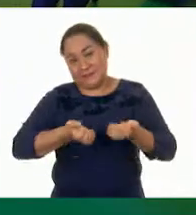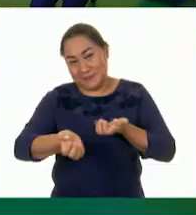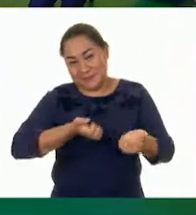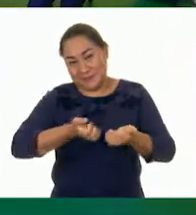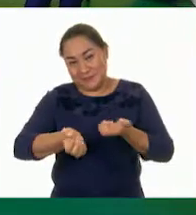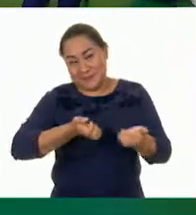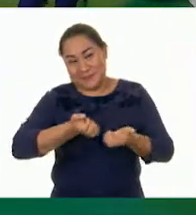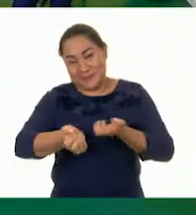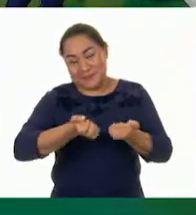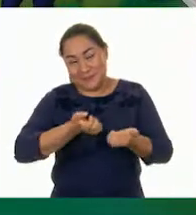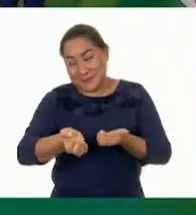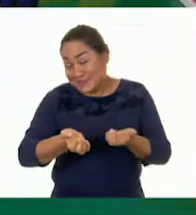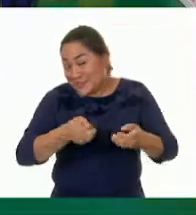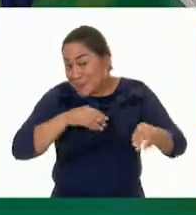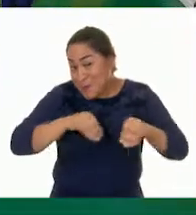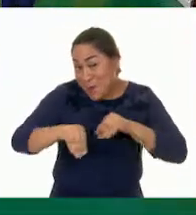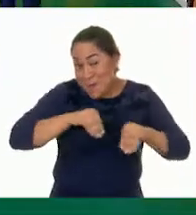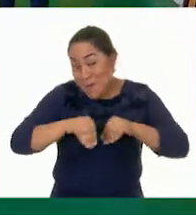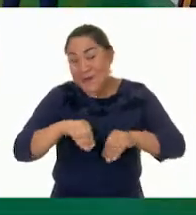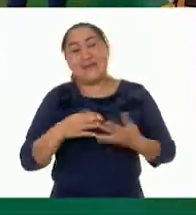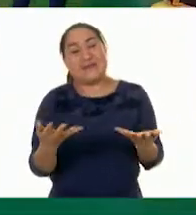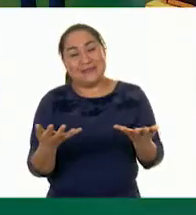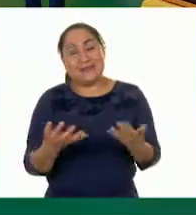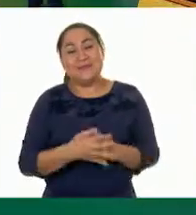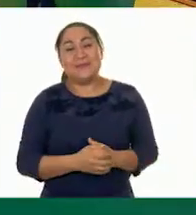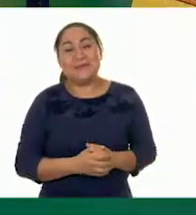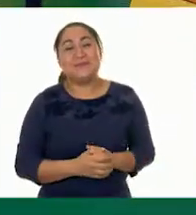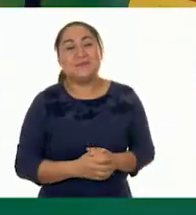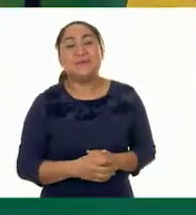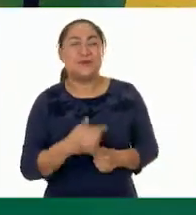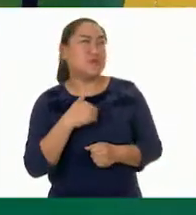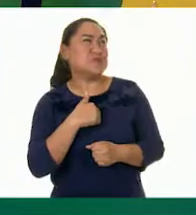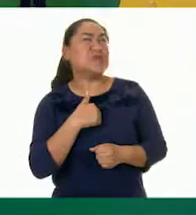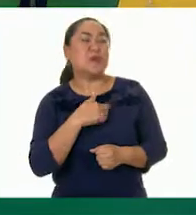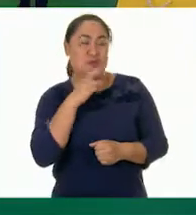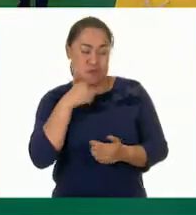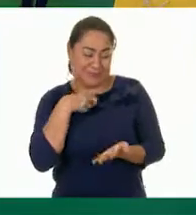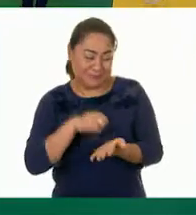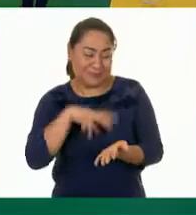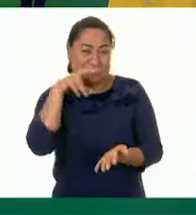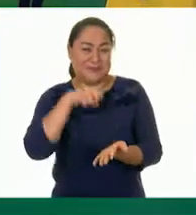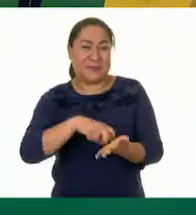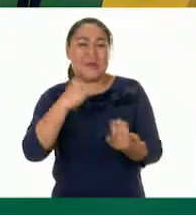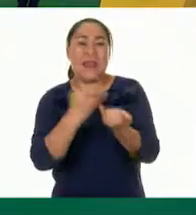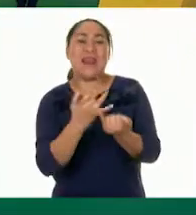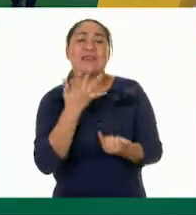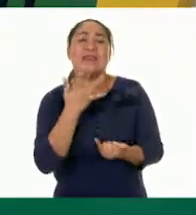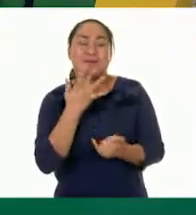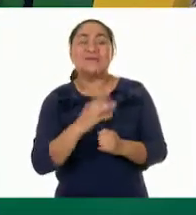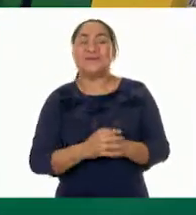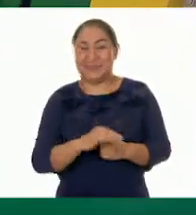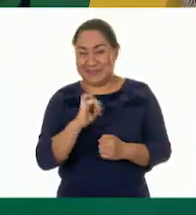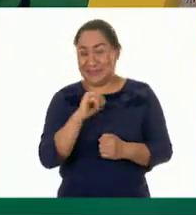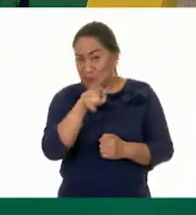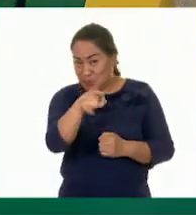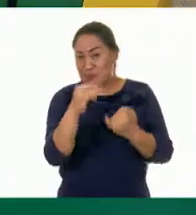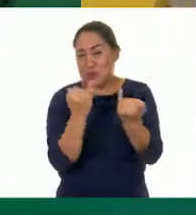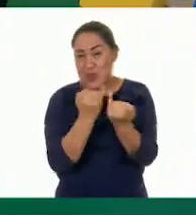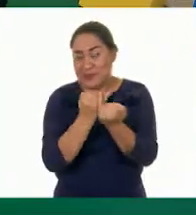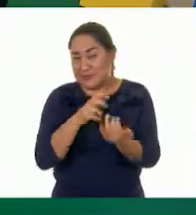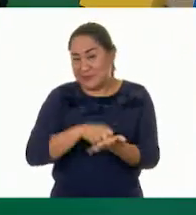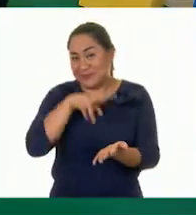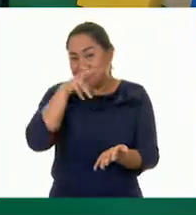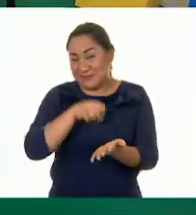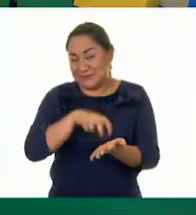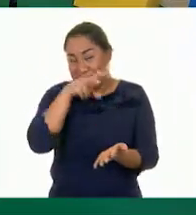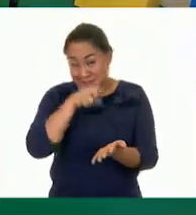Así es, movernos. Hay que movernos, claro. Yo voy a saltar como la Rana Lucía. Claro, Hay que saltar como la Rana Lucía. a saltar ya. Ustedes también salten como la